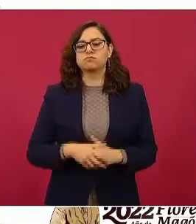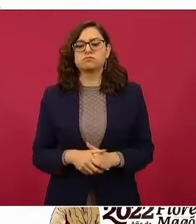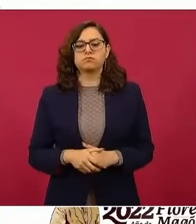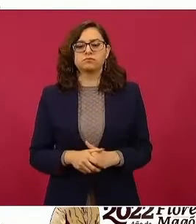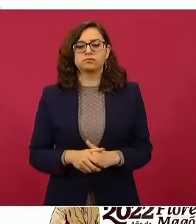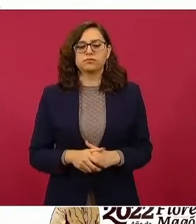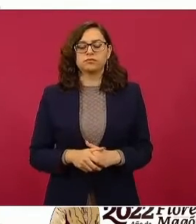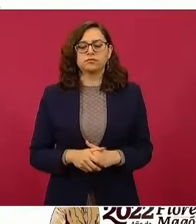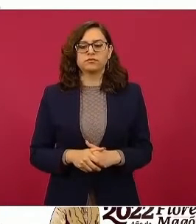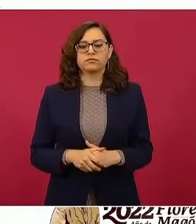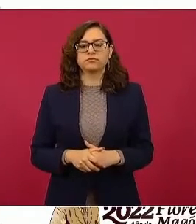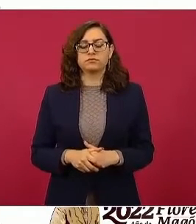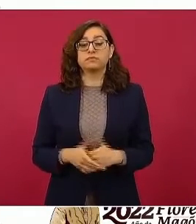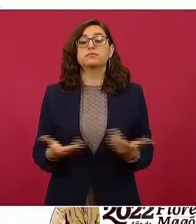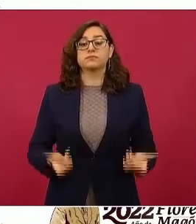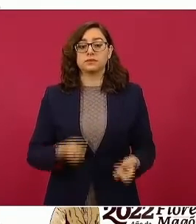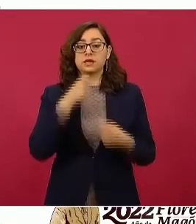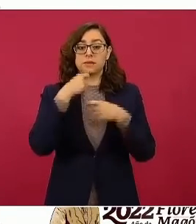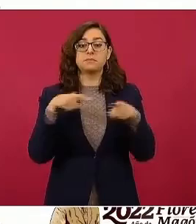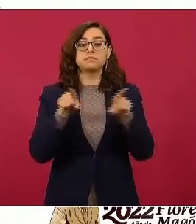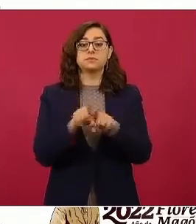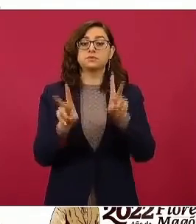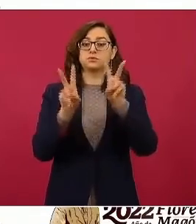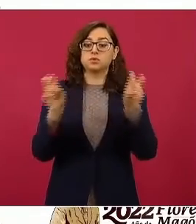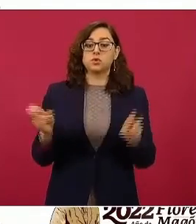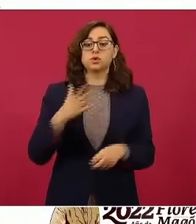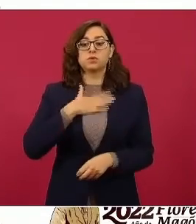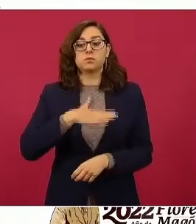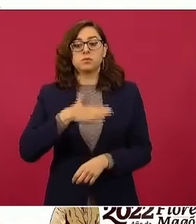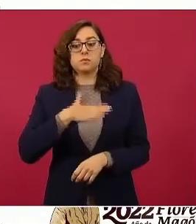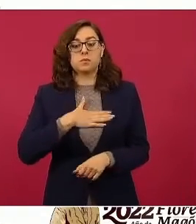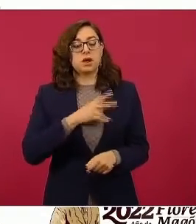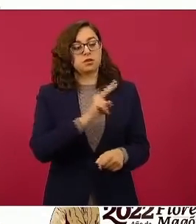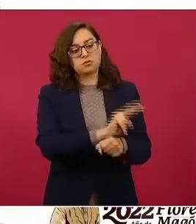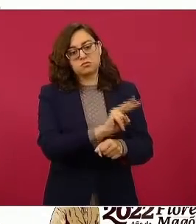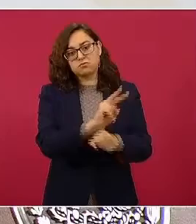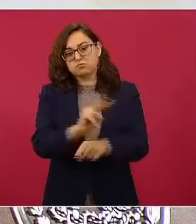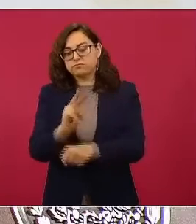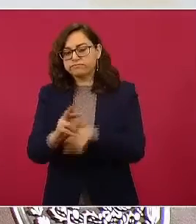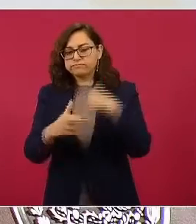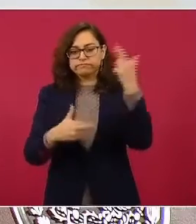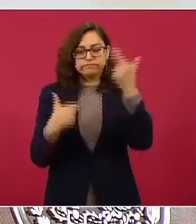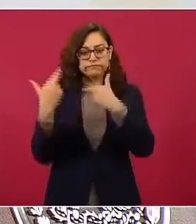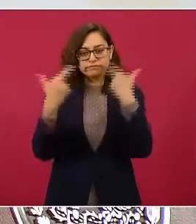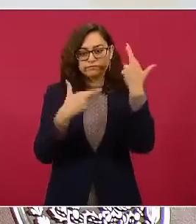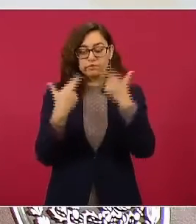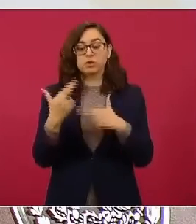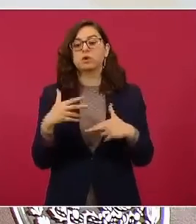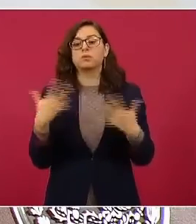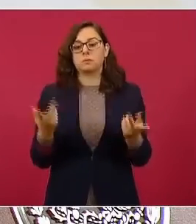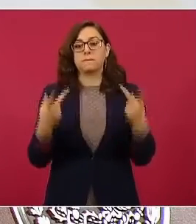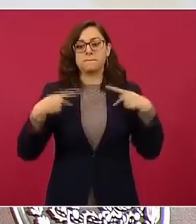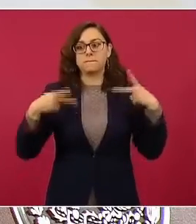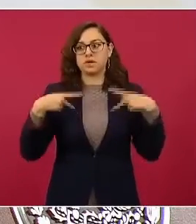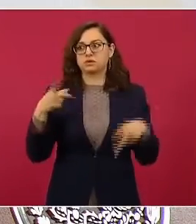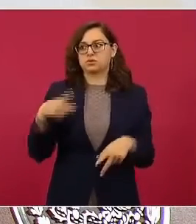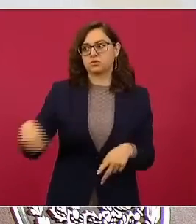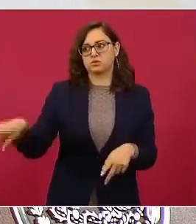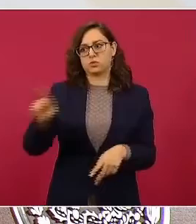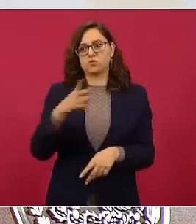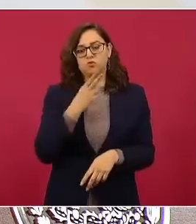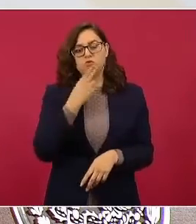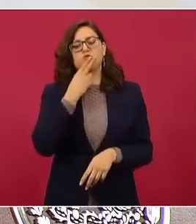Mascota. Y seguimos supervisando también el tema de los servicios sanitarios, que valoran mucho los consumidores